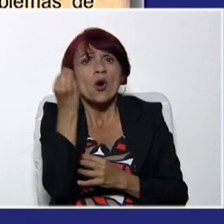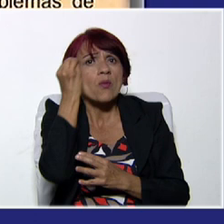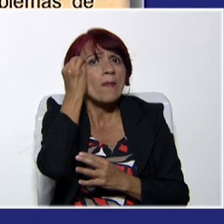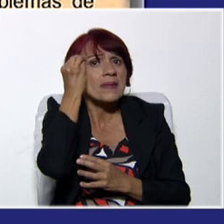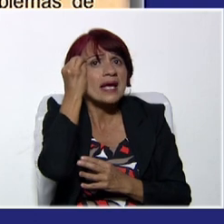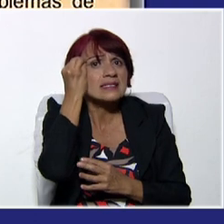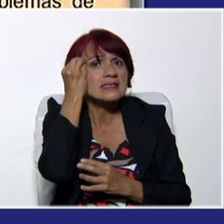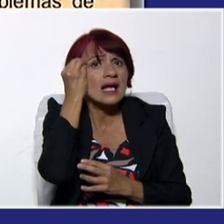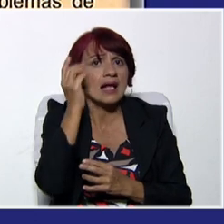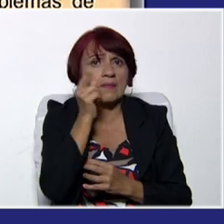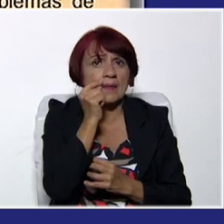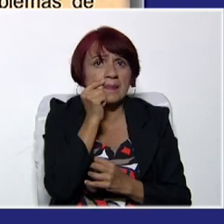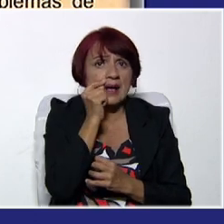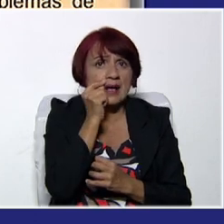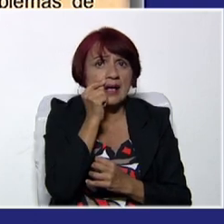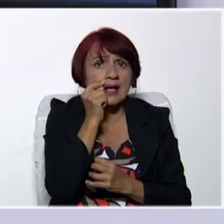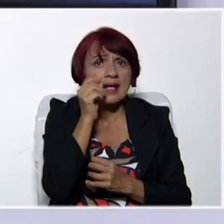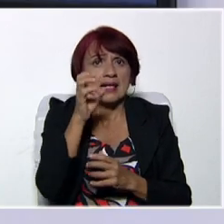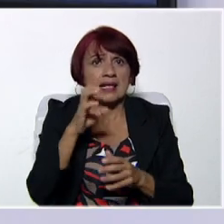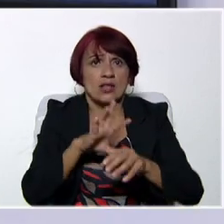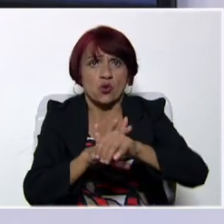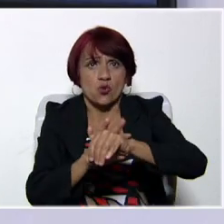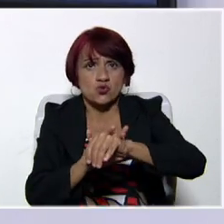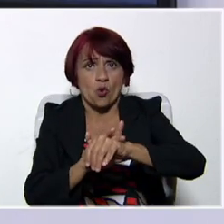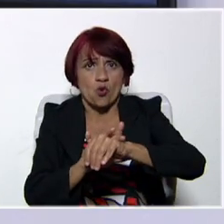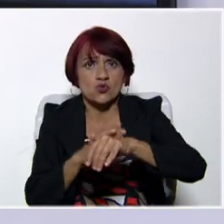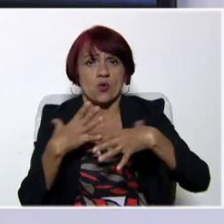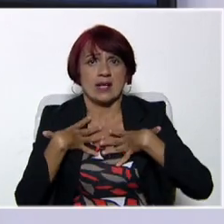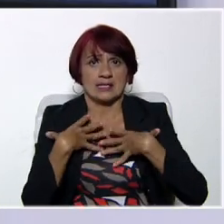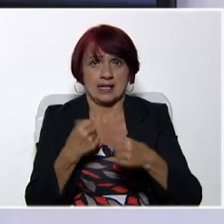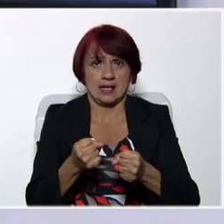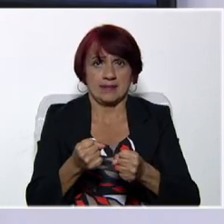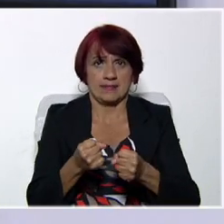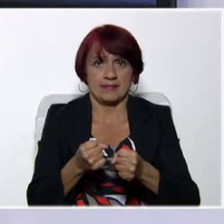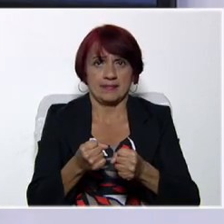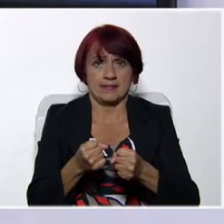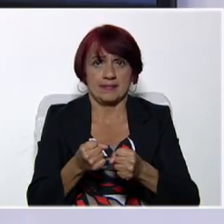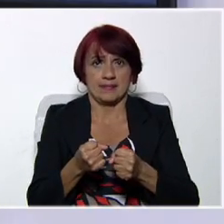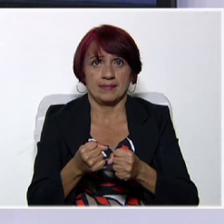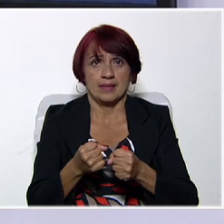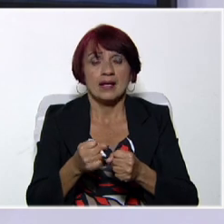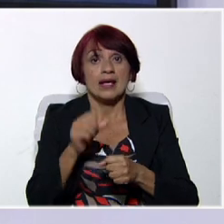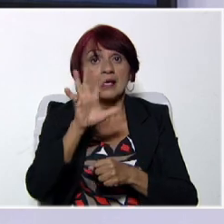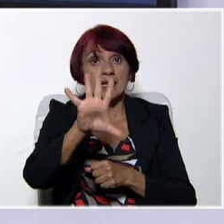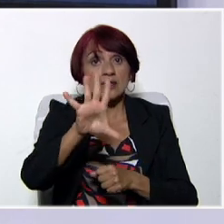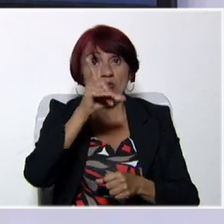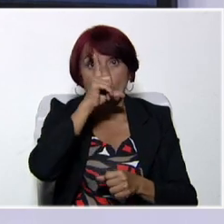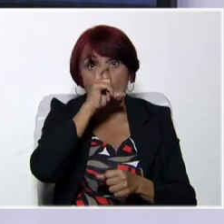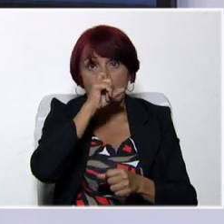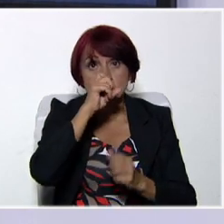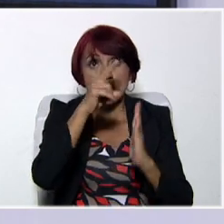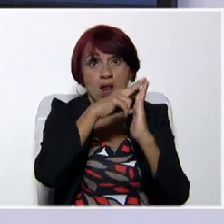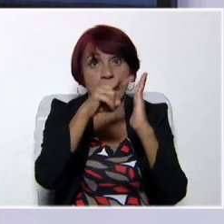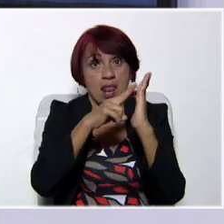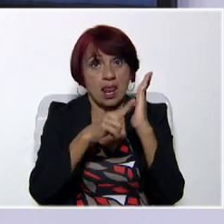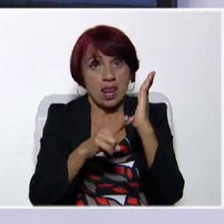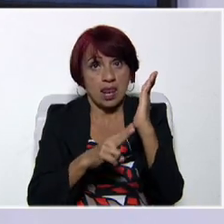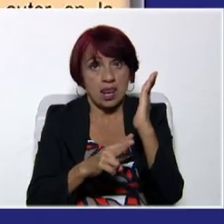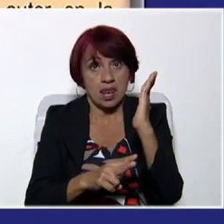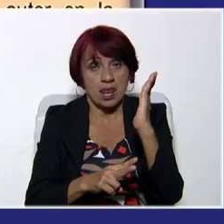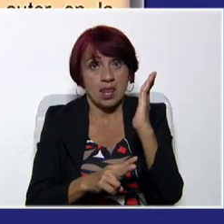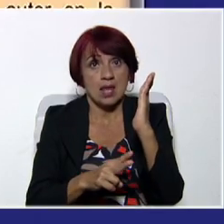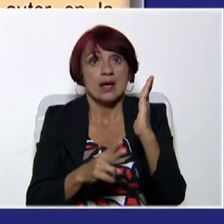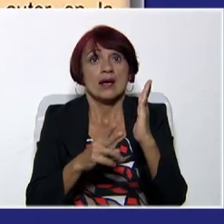el papá de Elisandro, que el doctor lo va a curar. Para quinto año, vas a leer Bajo el